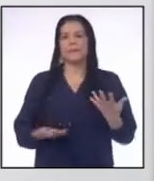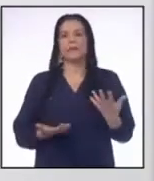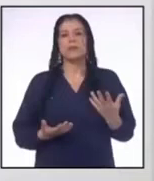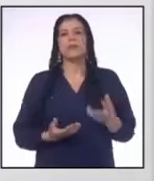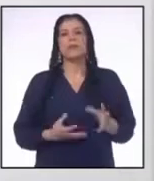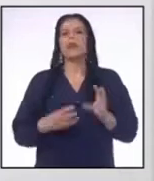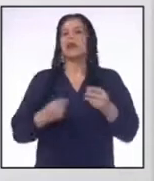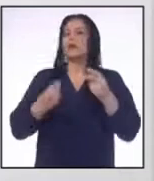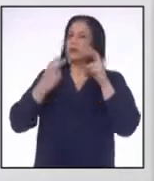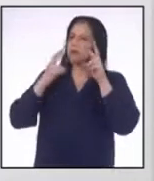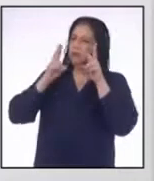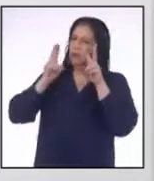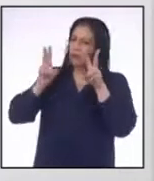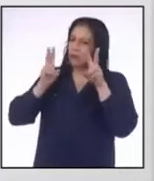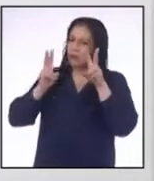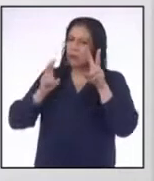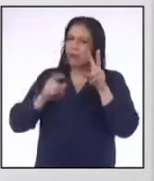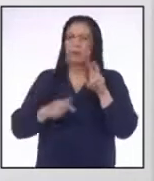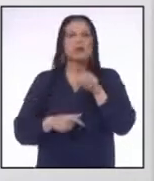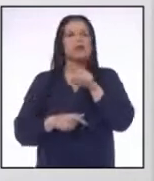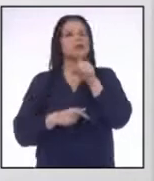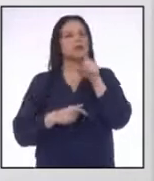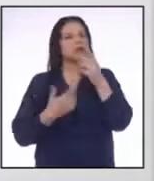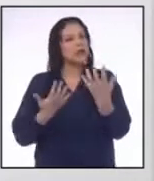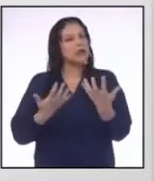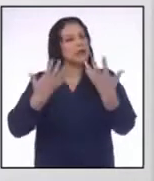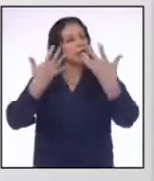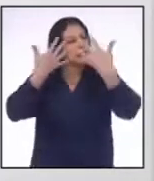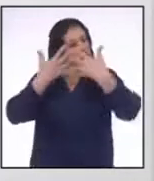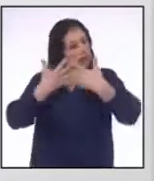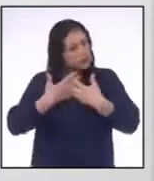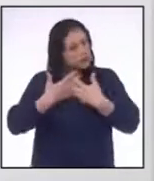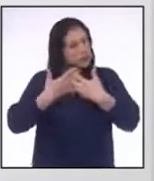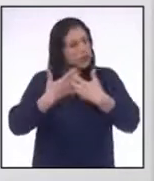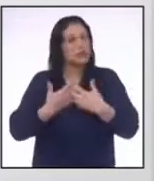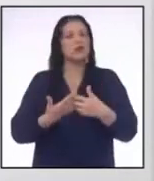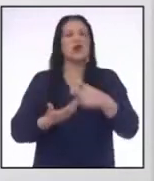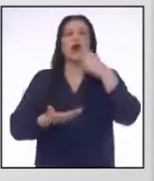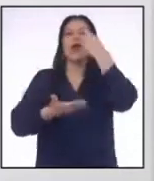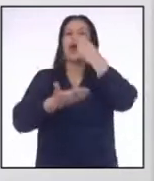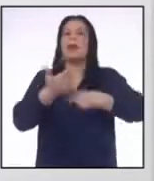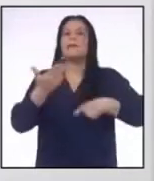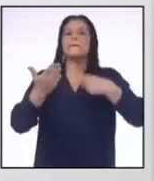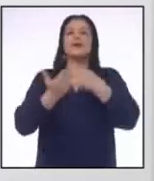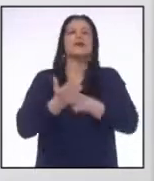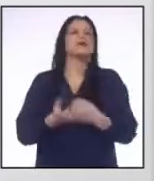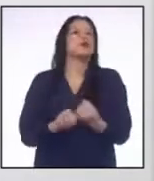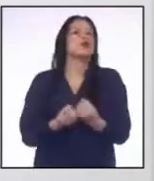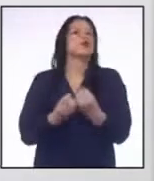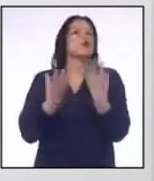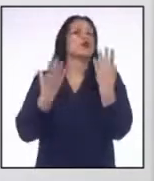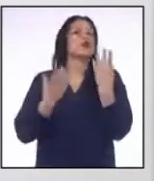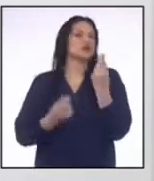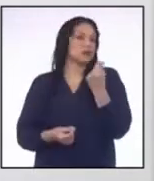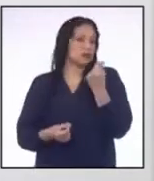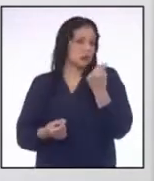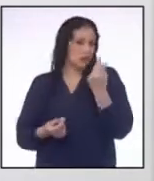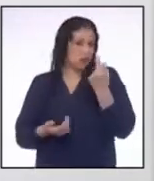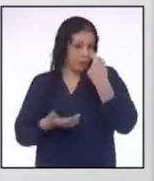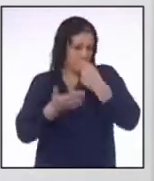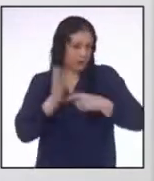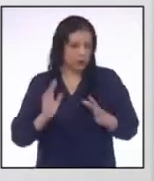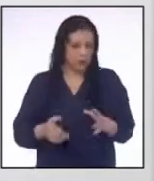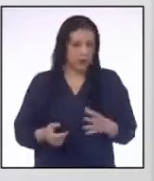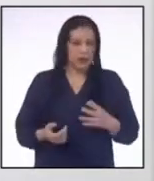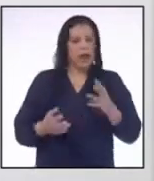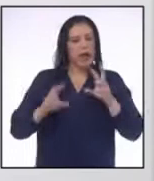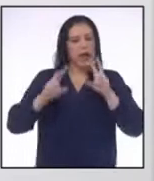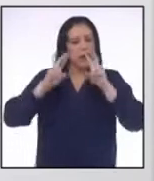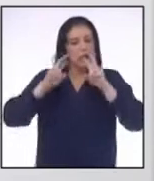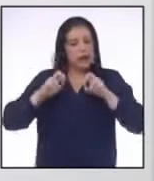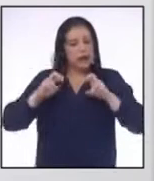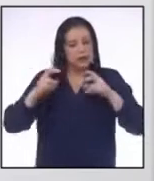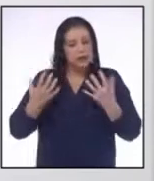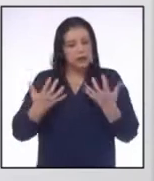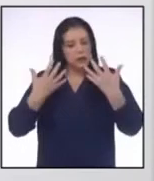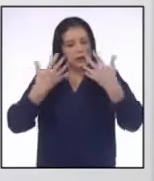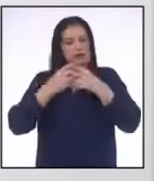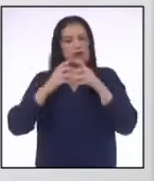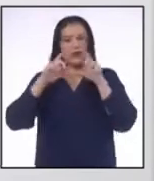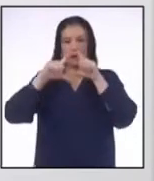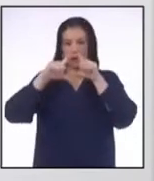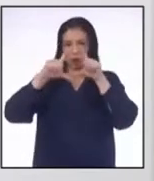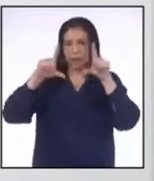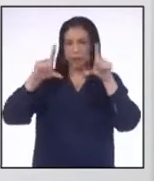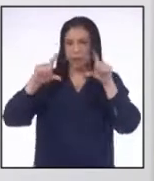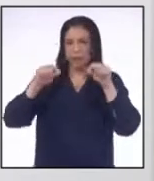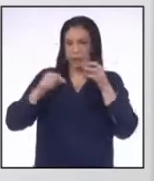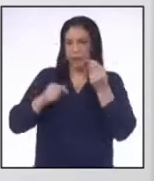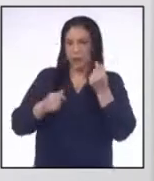Como vemos se está relacionando el costo y la cantidad con un monto Analicemos esta relación con billetes